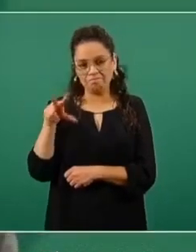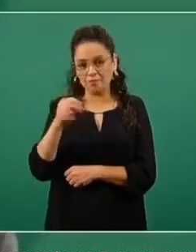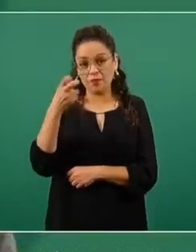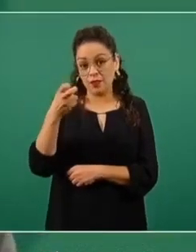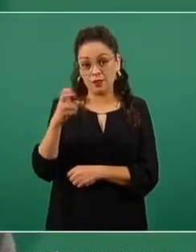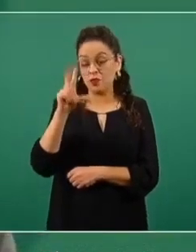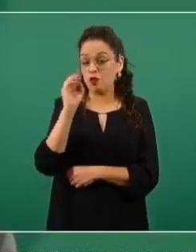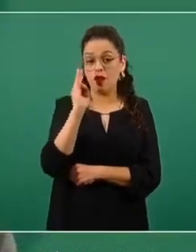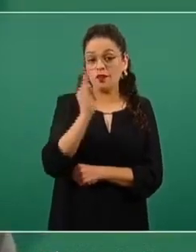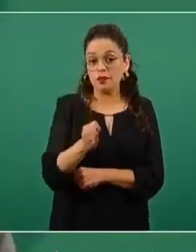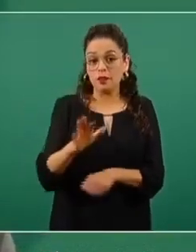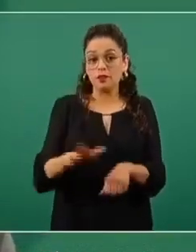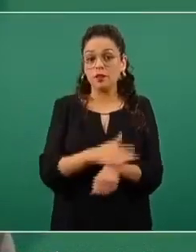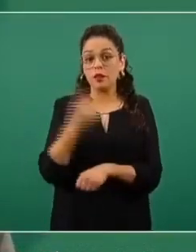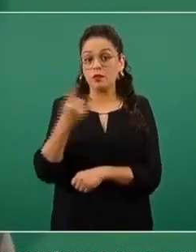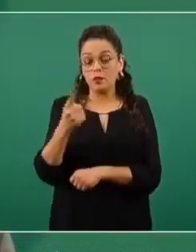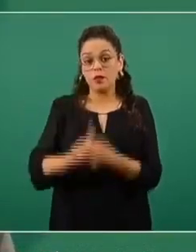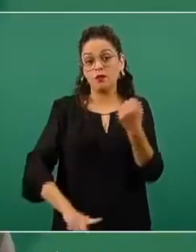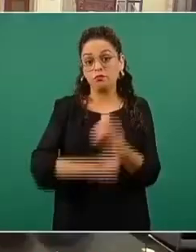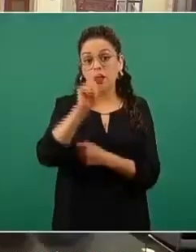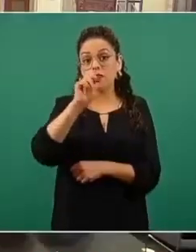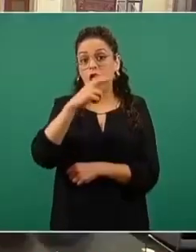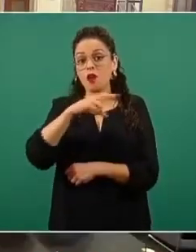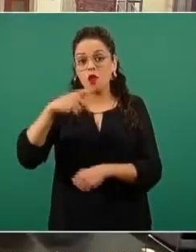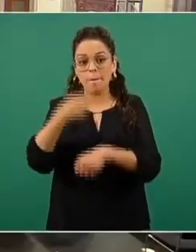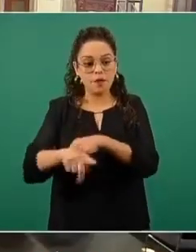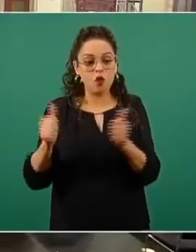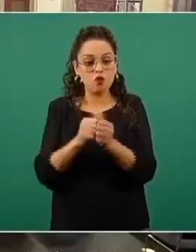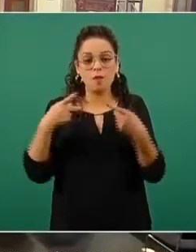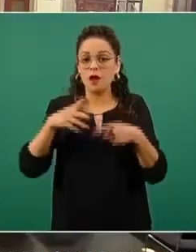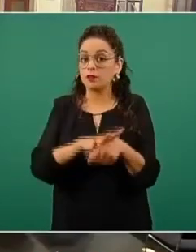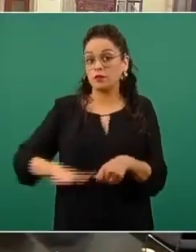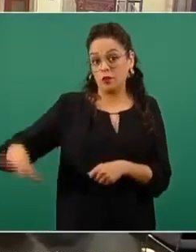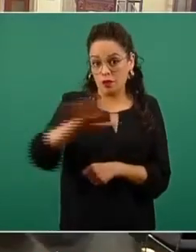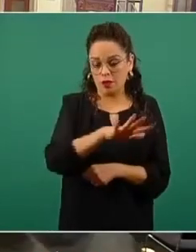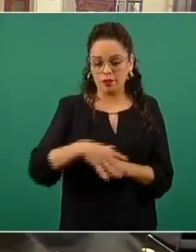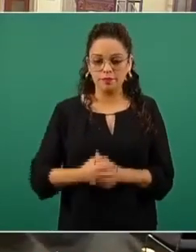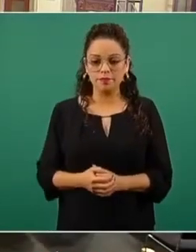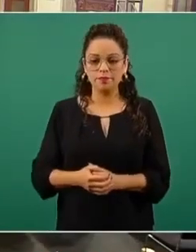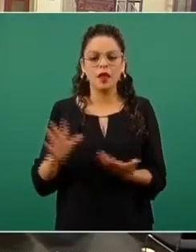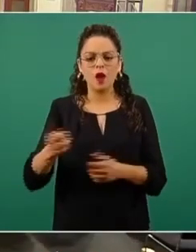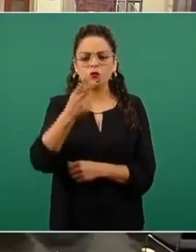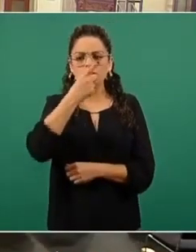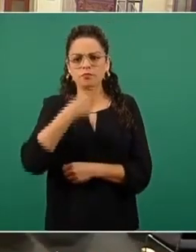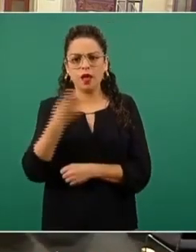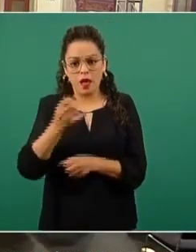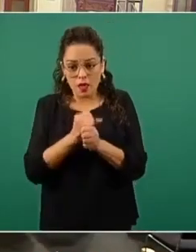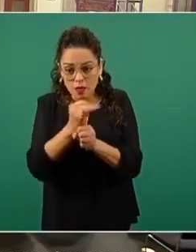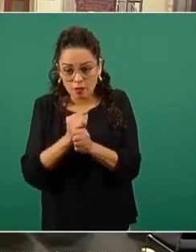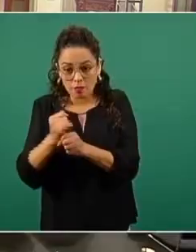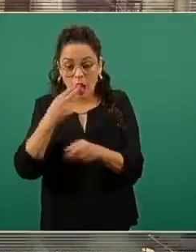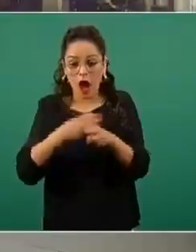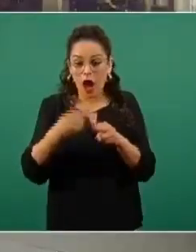atentando contra el interés público. Ya lo dice usted, se va a investigar, evidentemente se tiene que investigar y llegar a las últimas